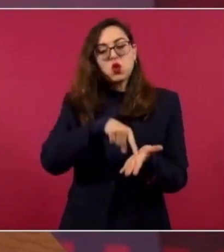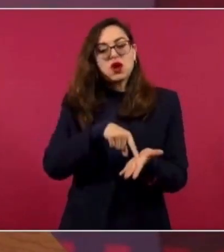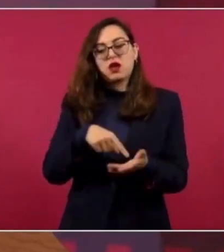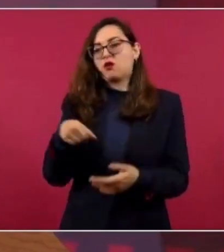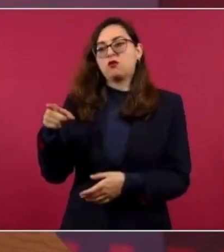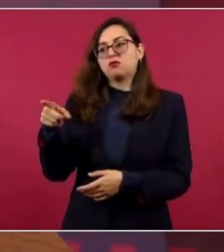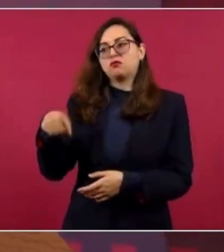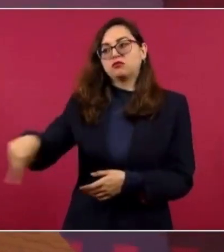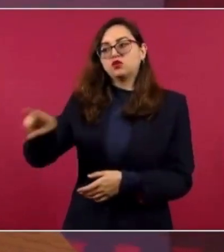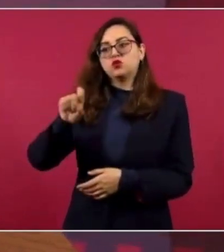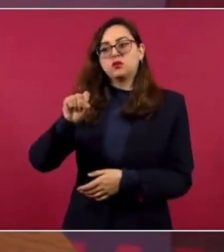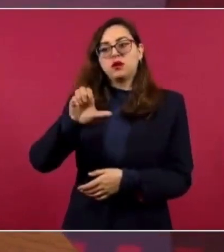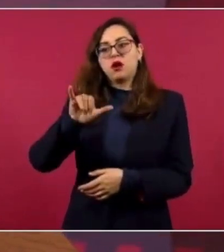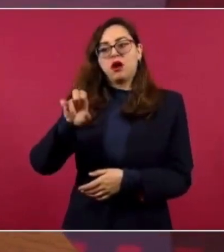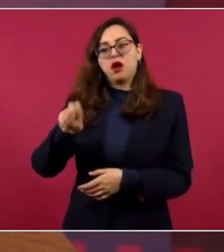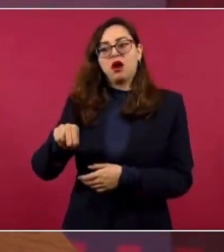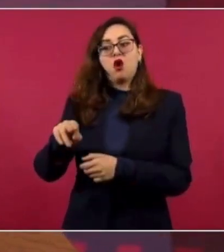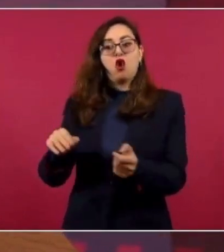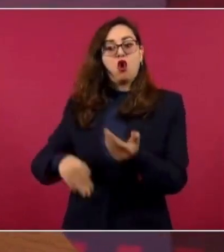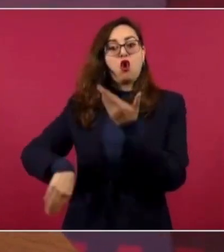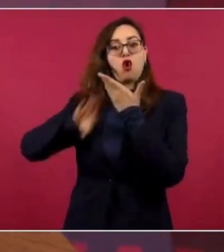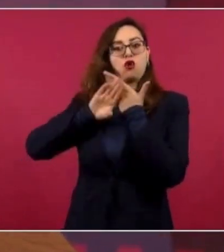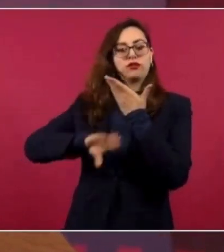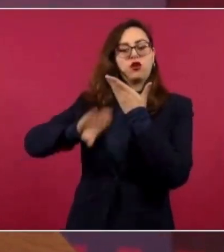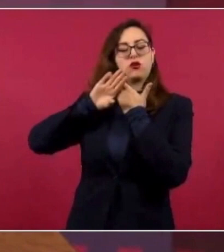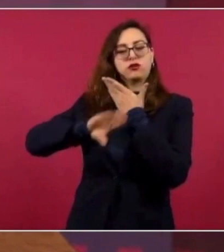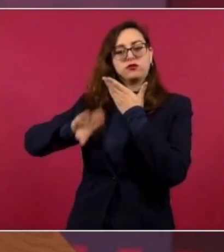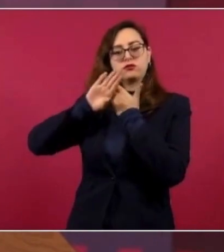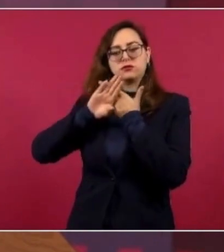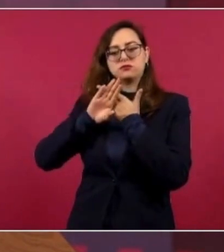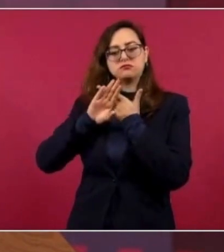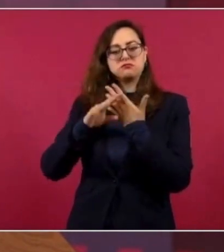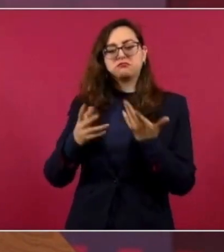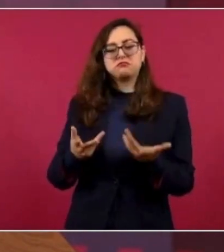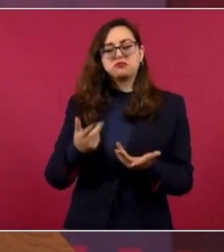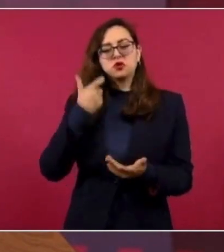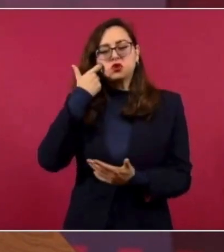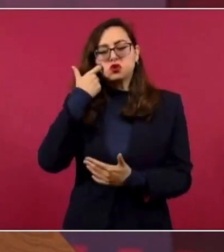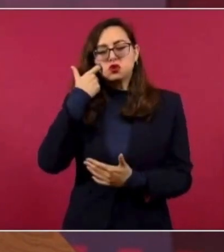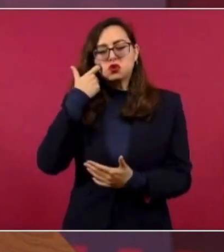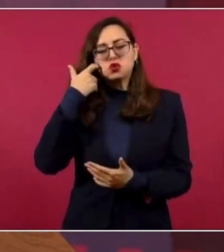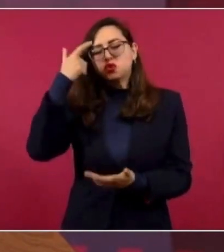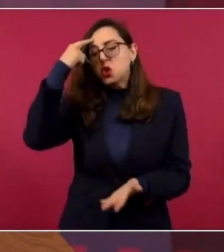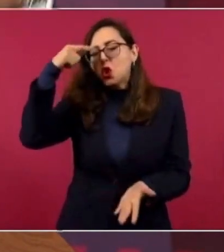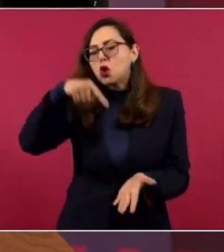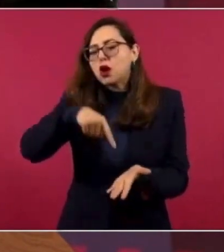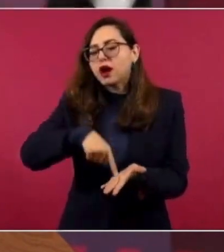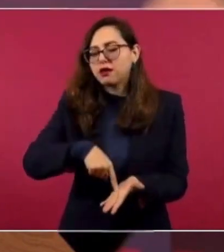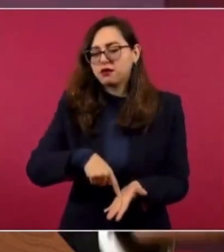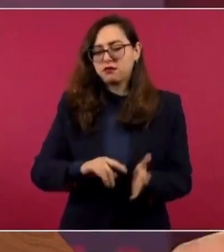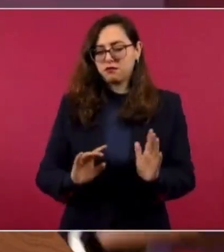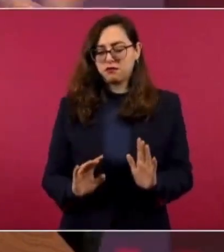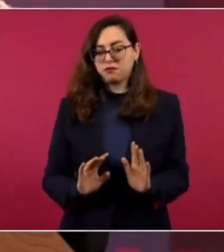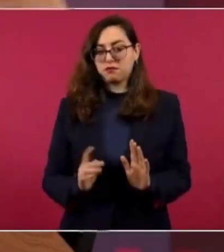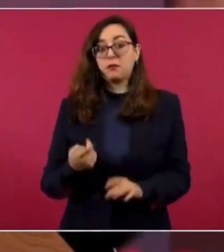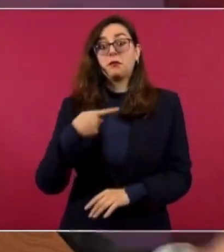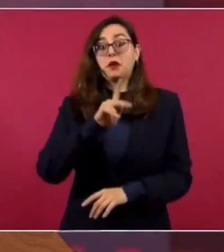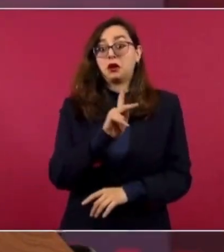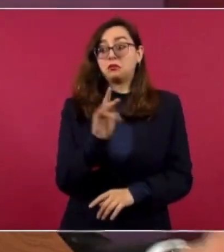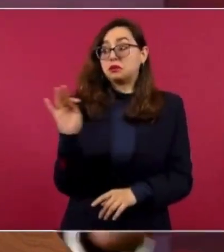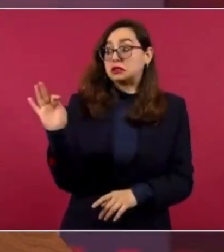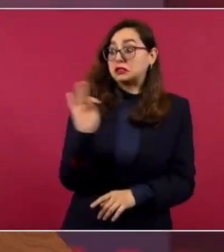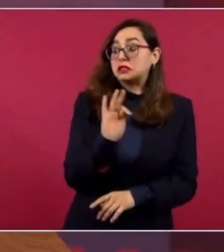pensando en frenar la transformación, pero si fuese esa su intención,